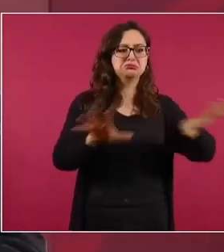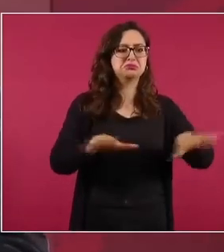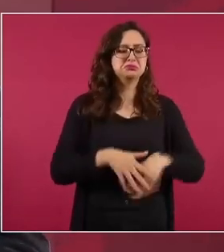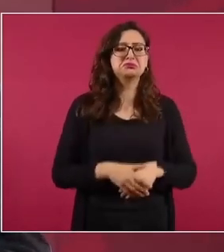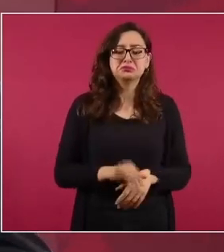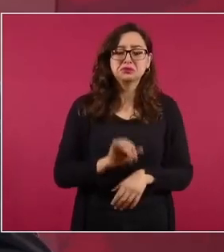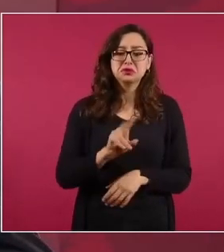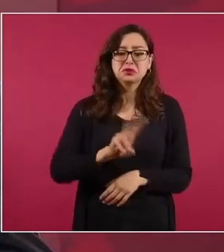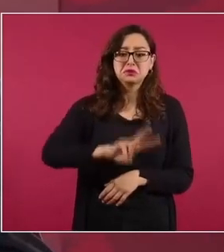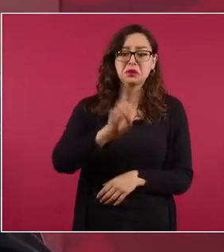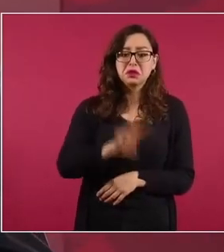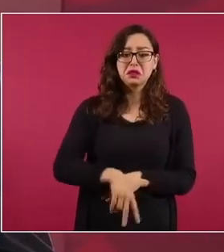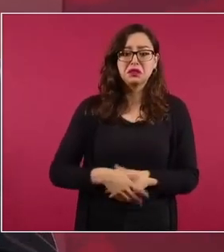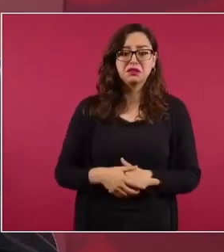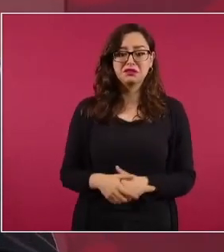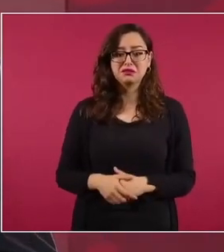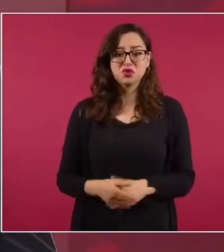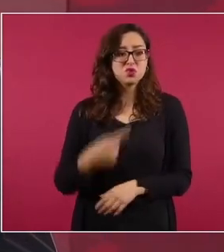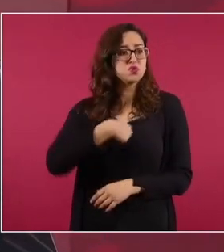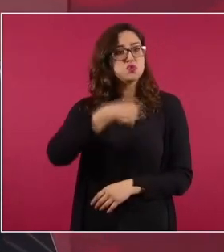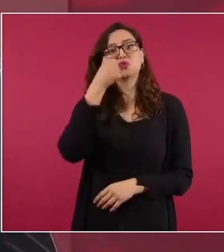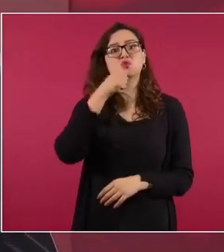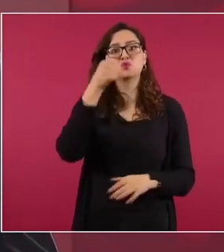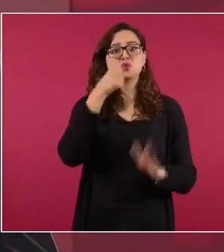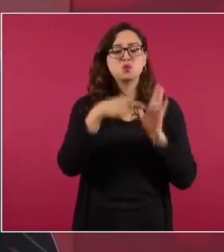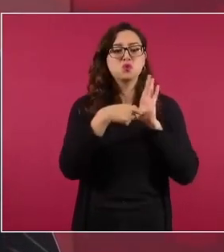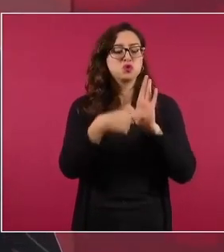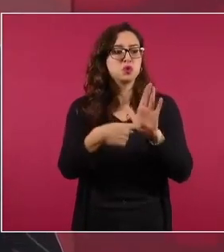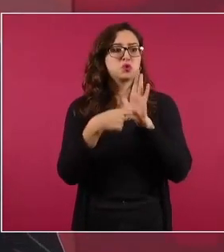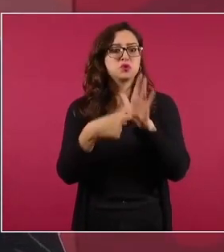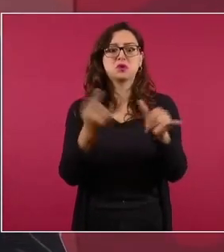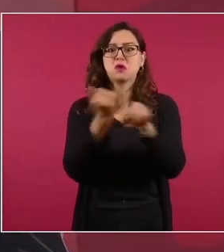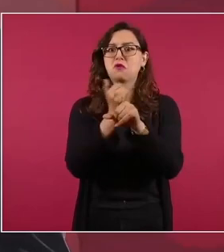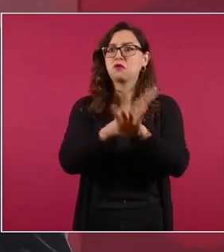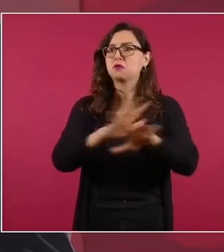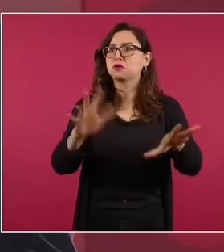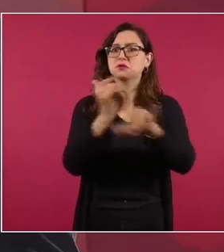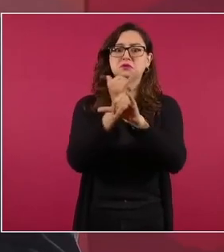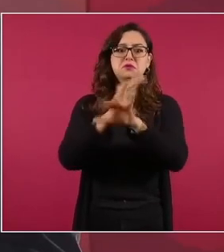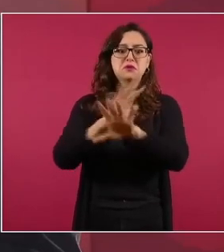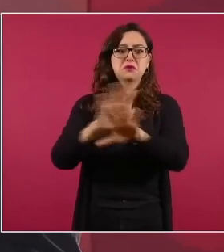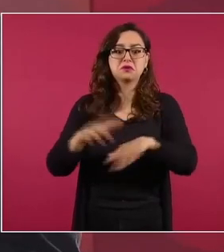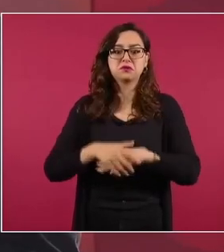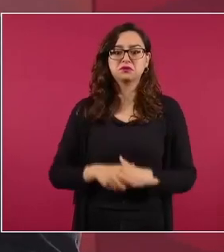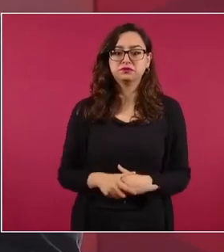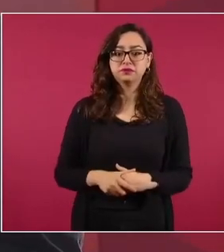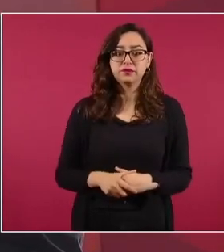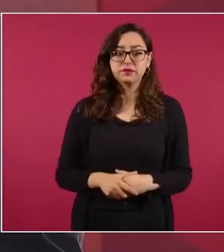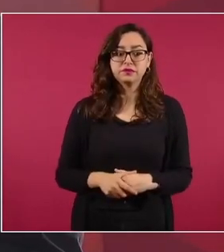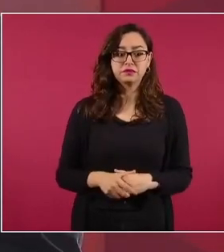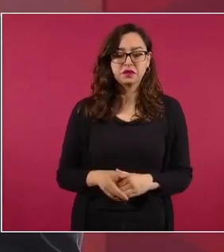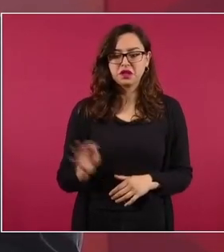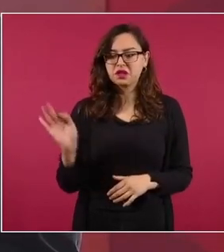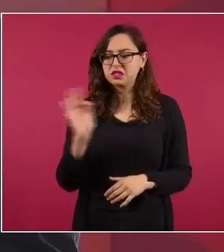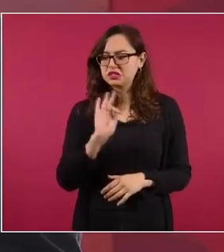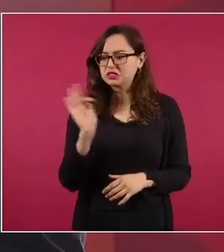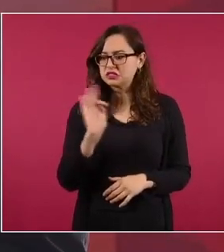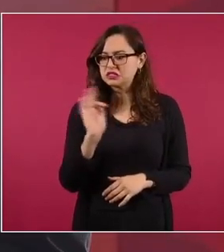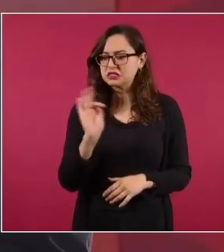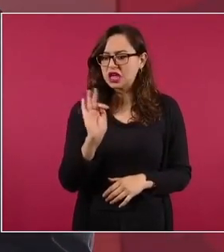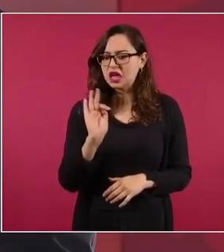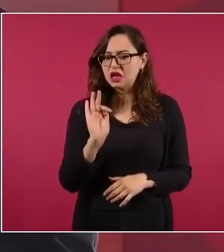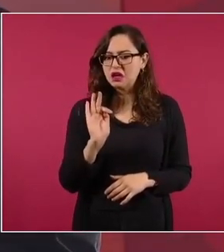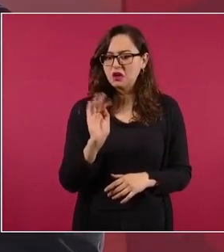lo de la ambulancia que fue a